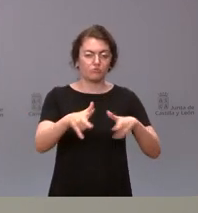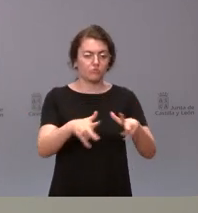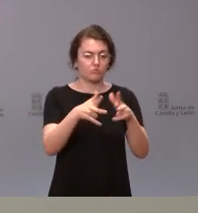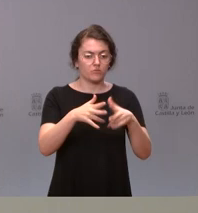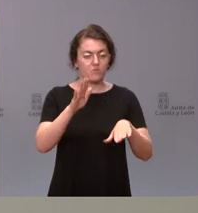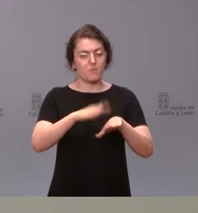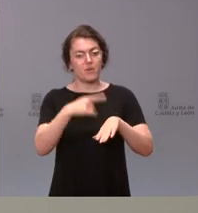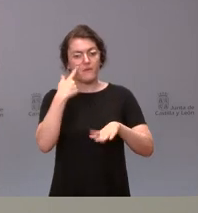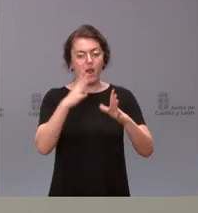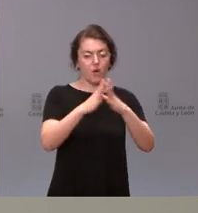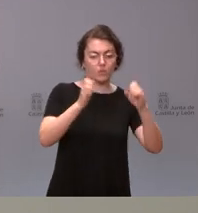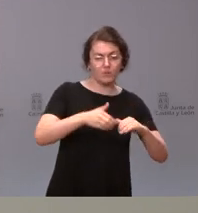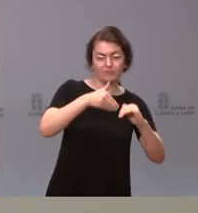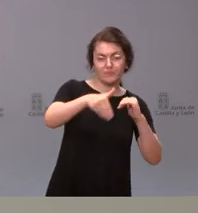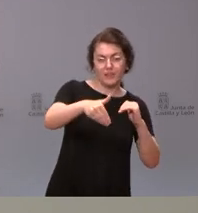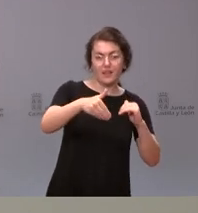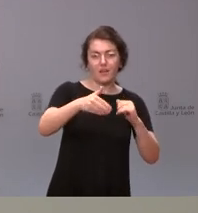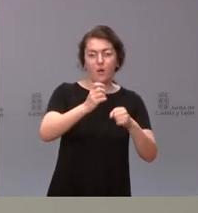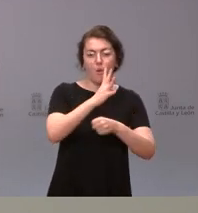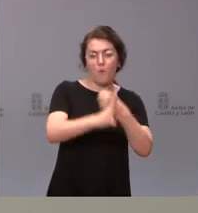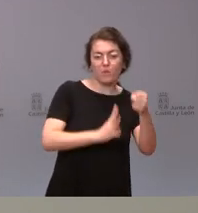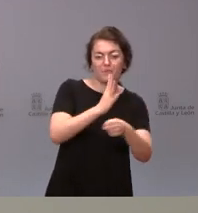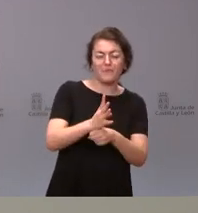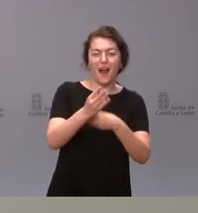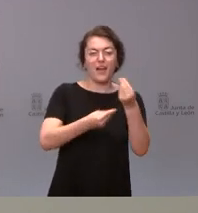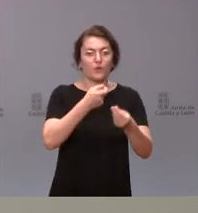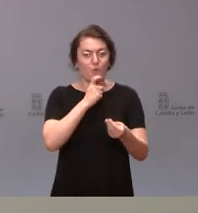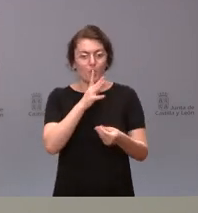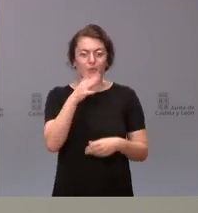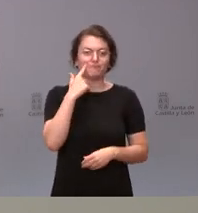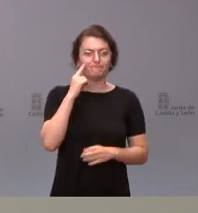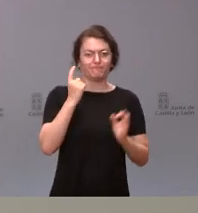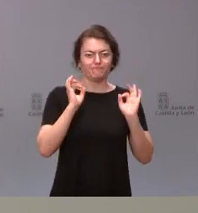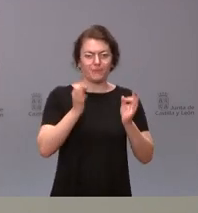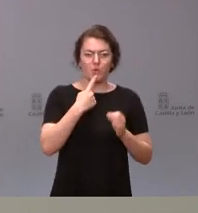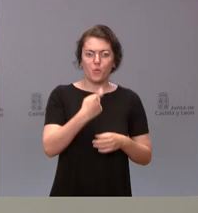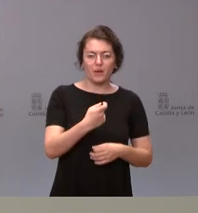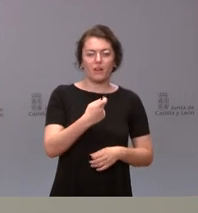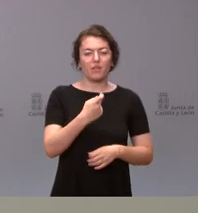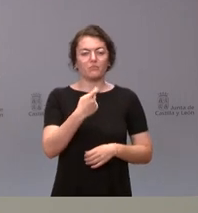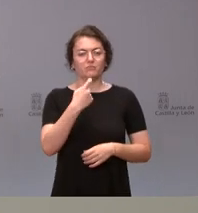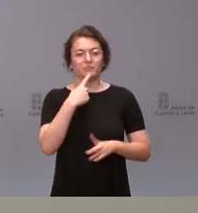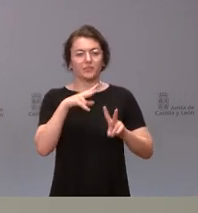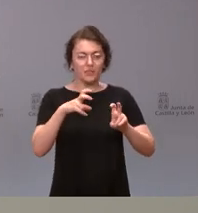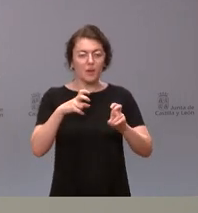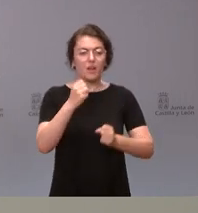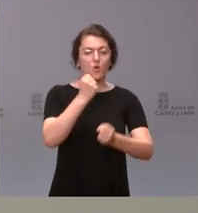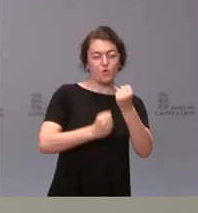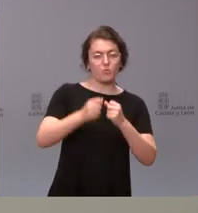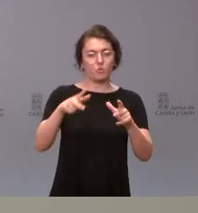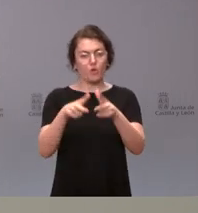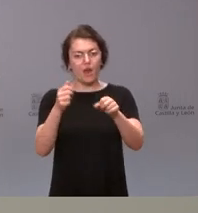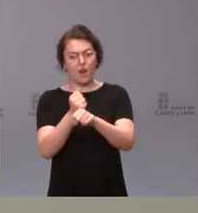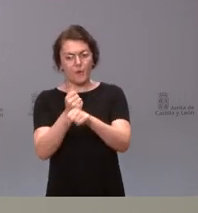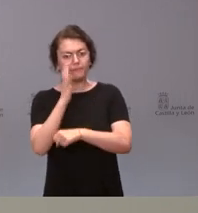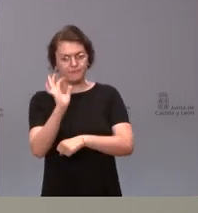horizonte de la legislatura una legislatura que es complicada que es difícil también desde el punto de vista económico social y laboral donde nos